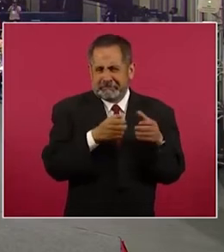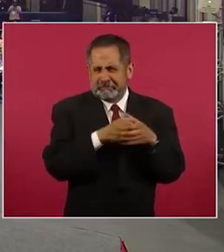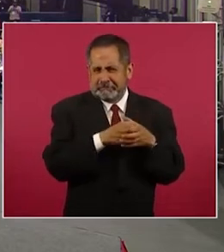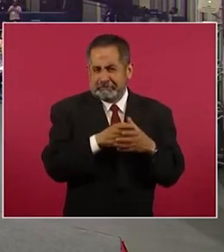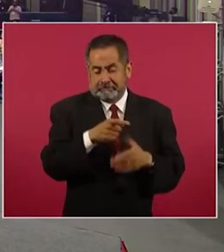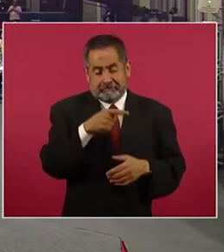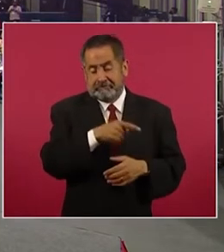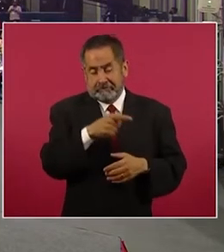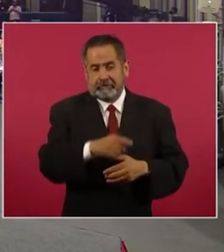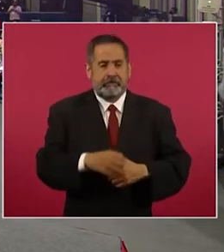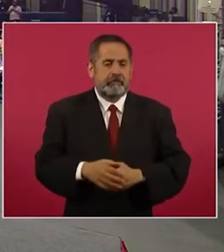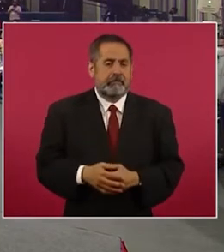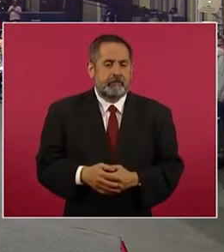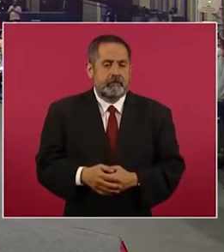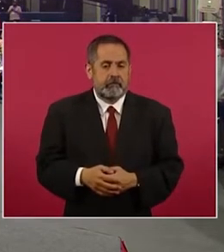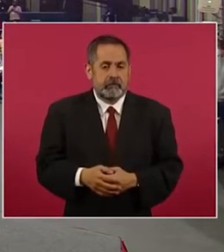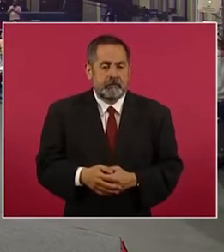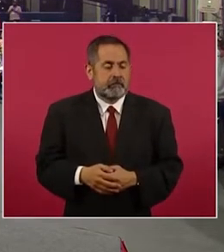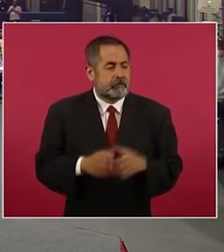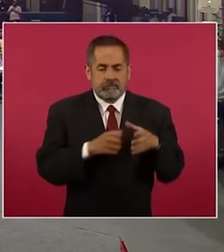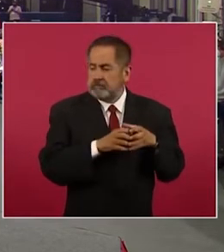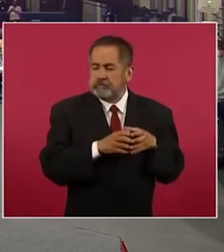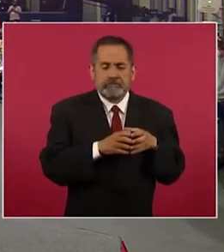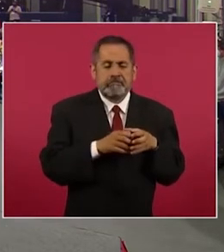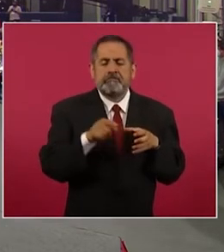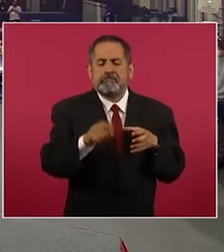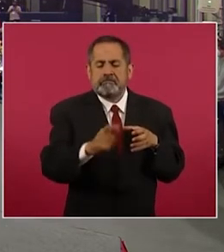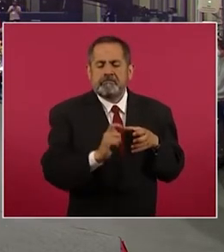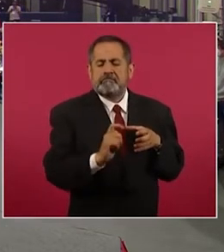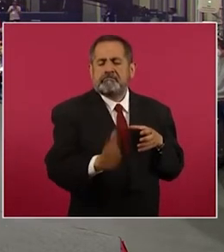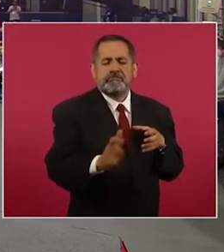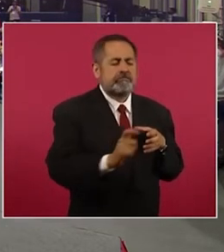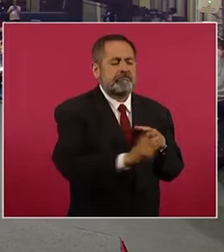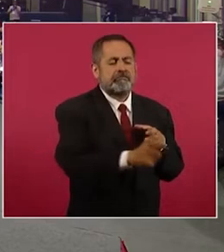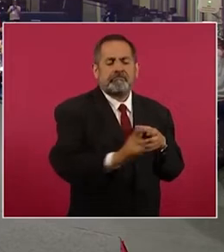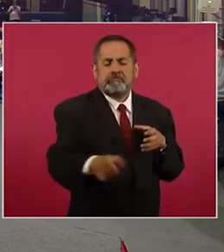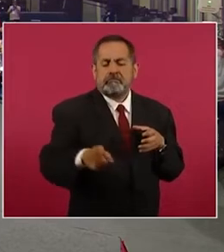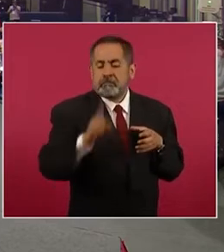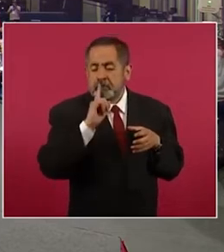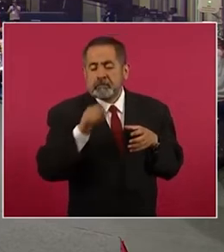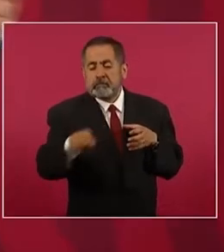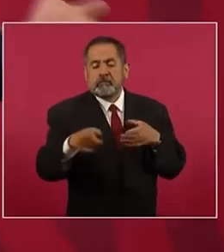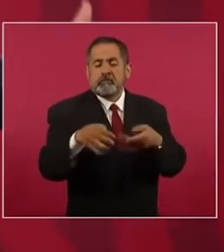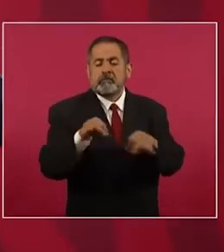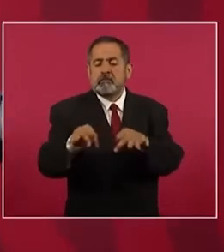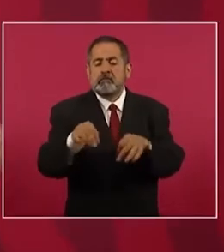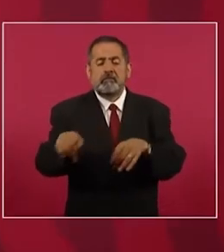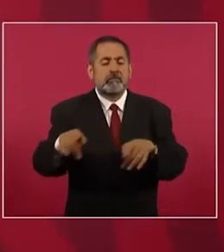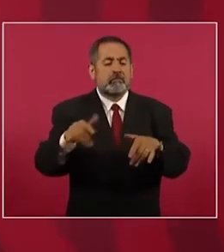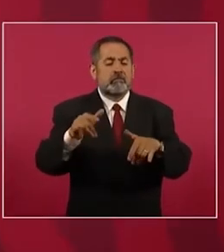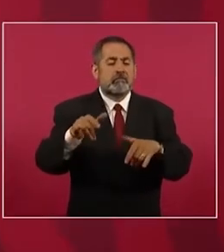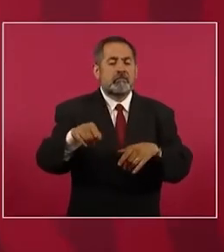y ellos financiaban a los partidos y a los